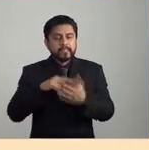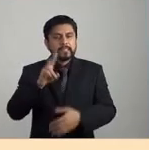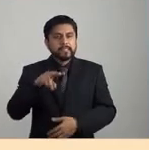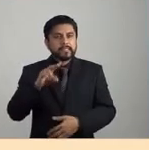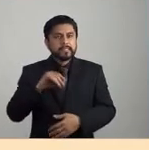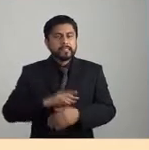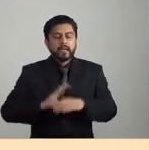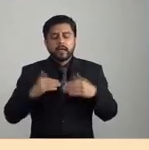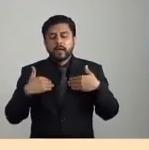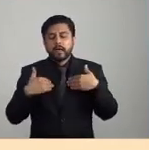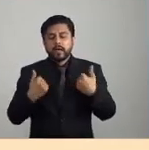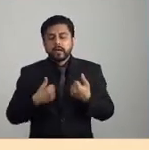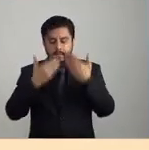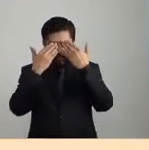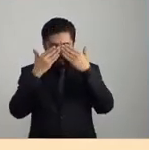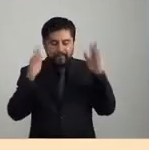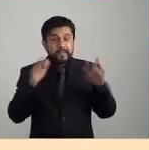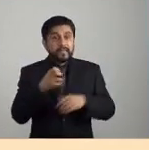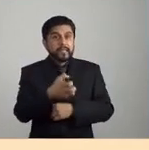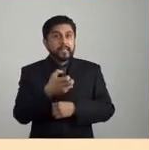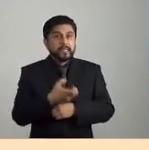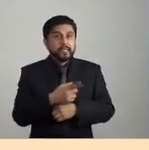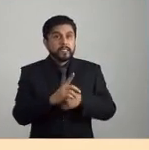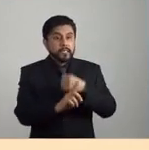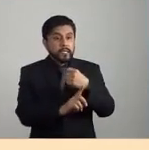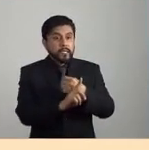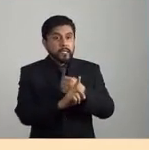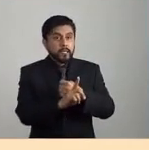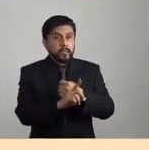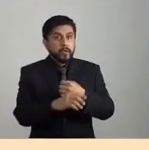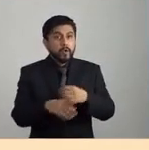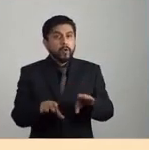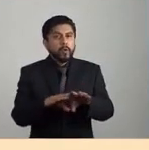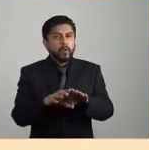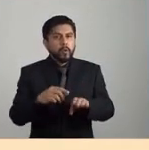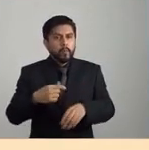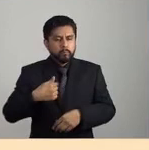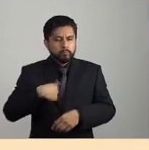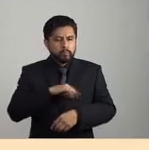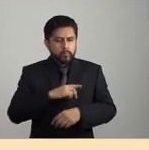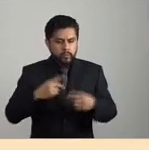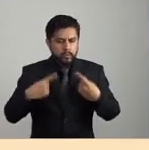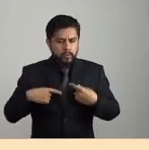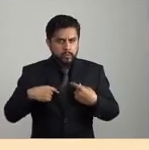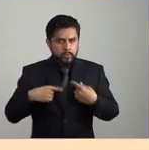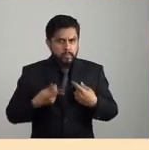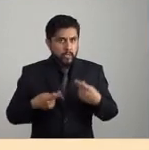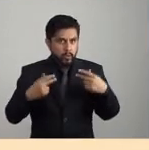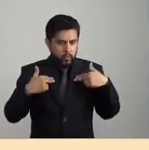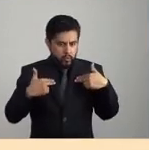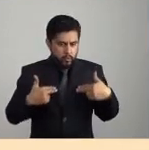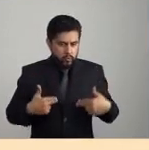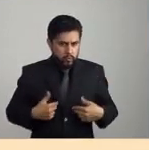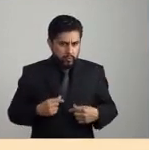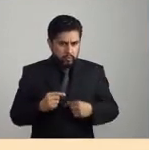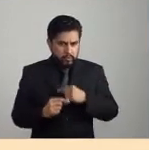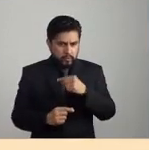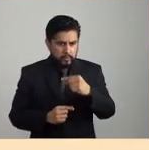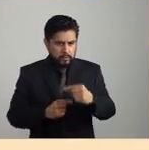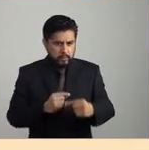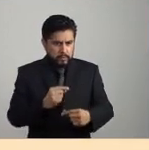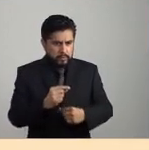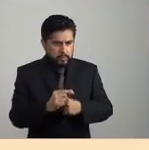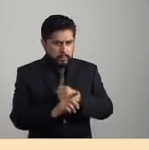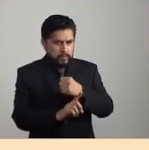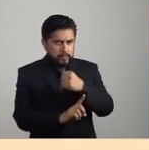demuestra, ¿no?, esa capacidad de afectación mutua, simbiótica, y